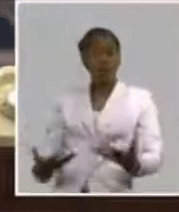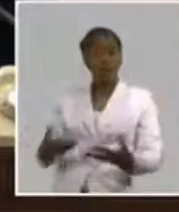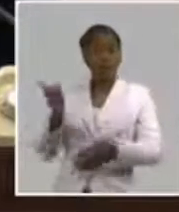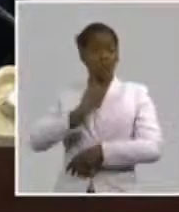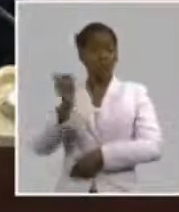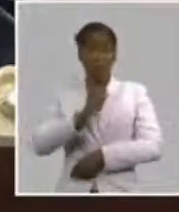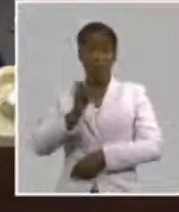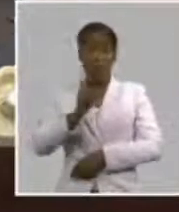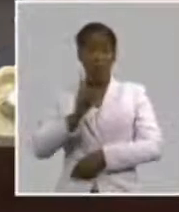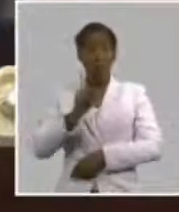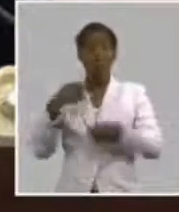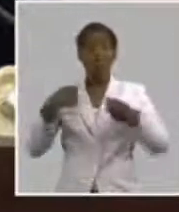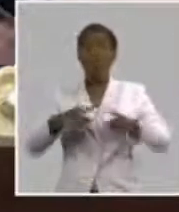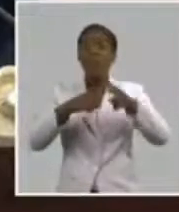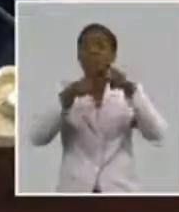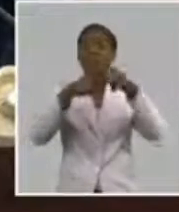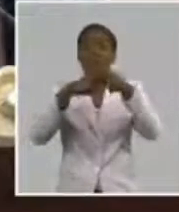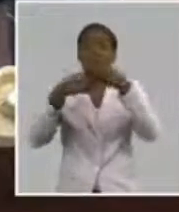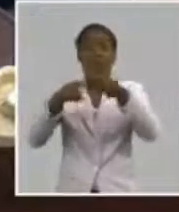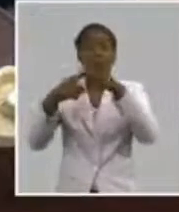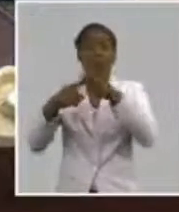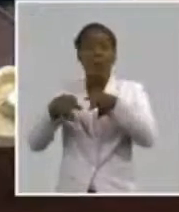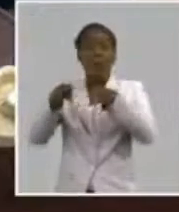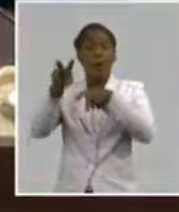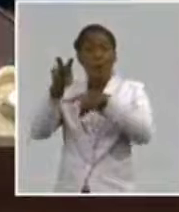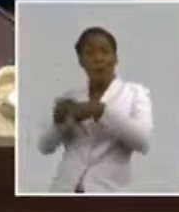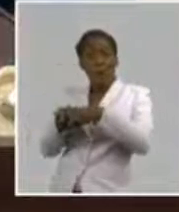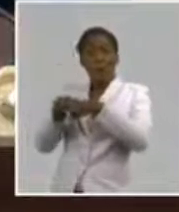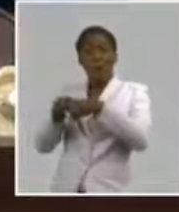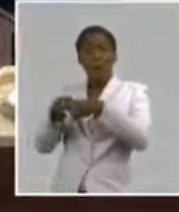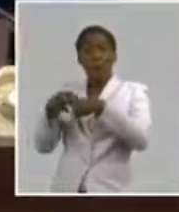nos vamos por encima, cómo lo hacemos mejor, cómo superamos esto.